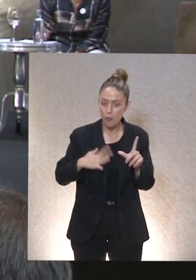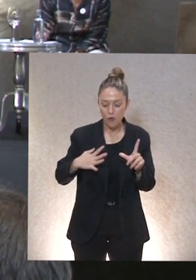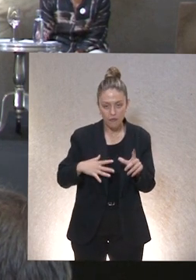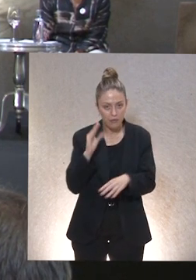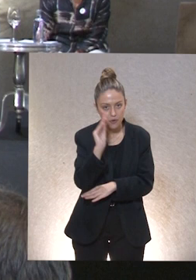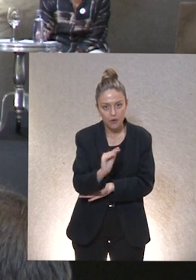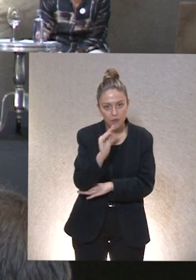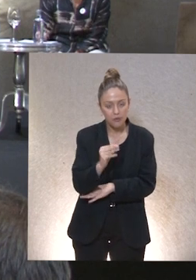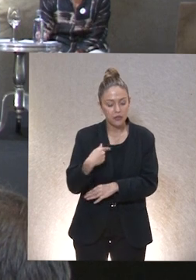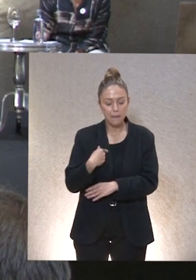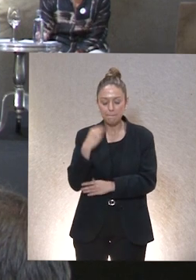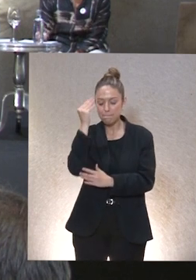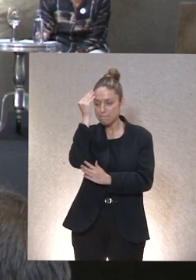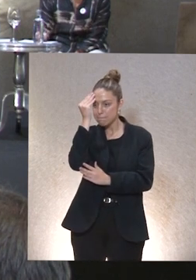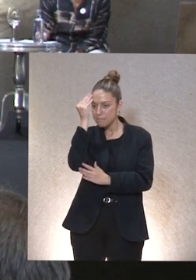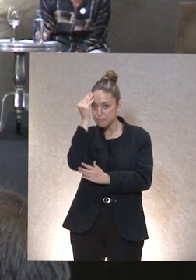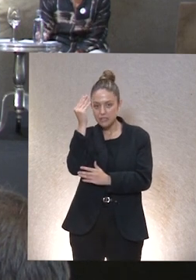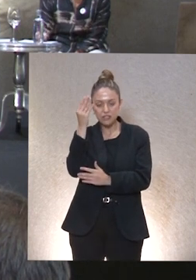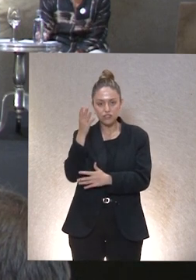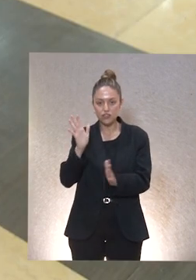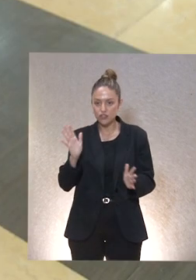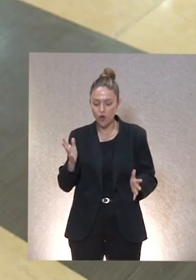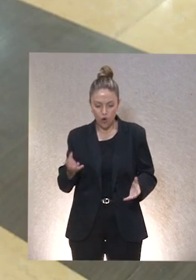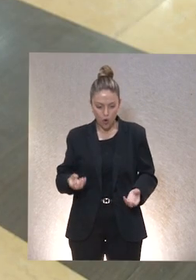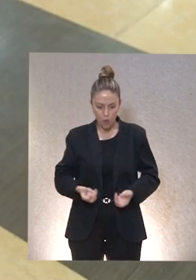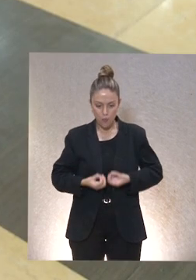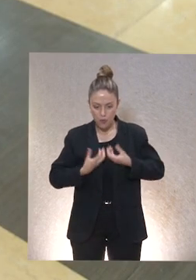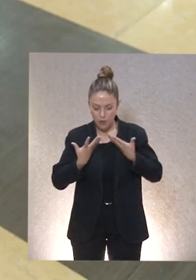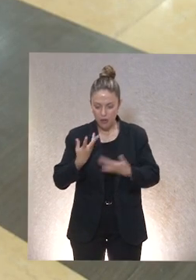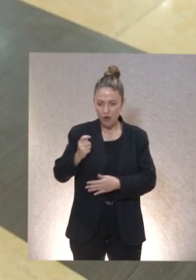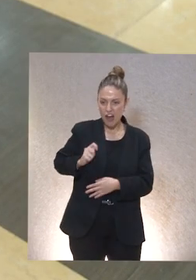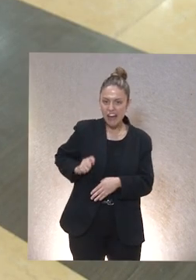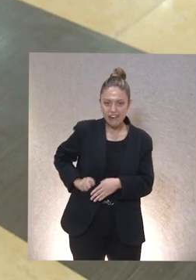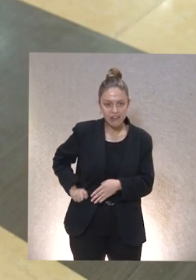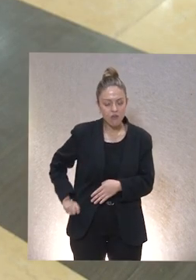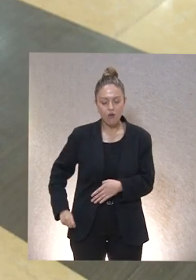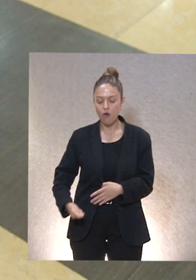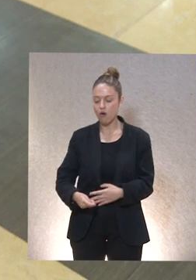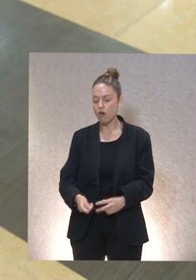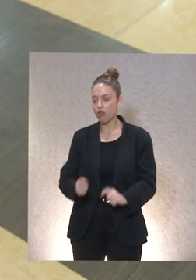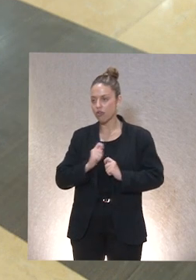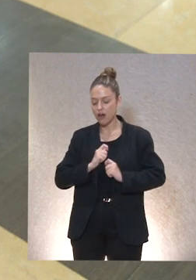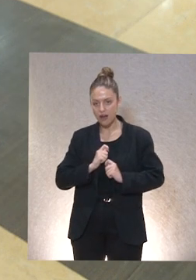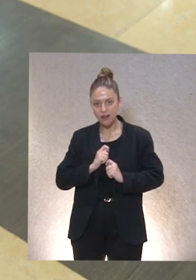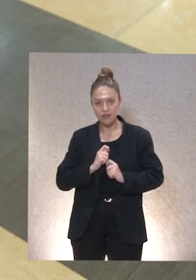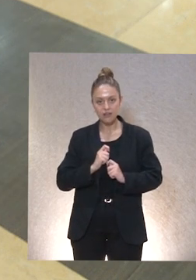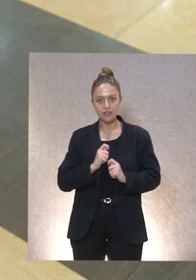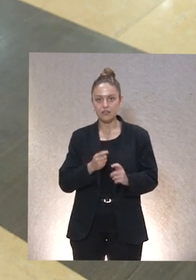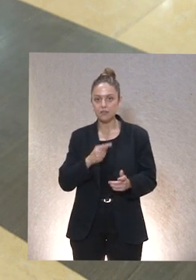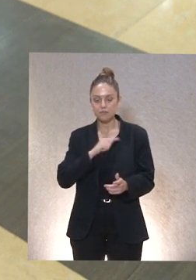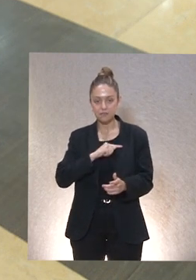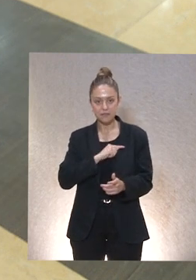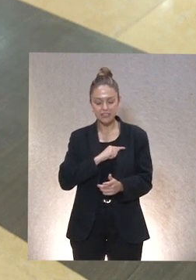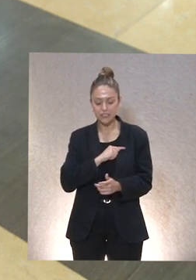porque me parece tremendamente, no solo provocador, sino enriquecedor ya de entrada. Me centro en la vocatio,